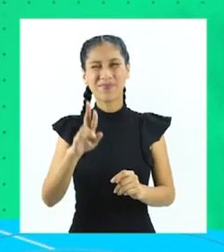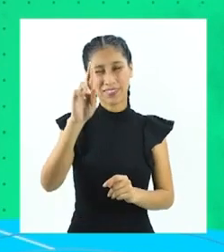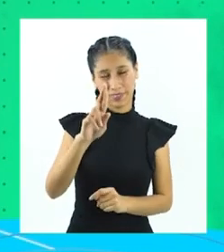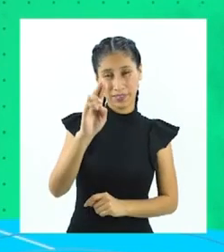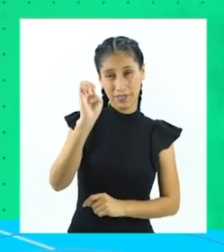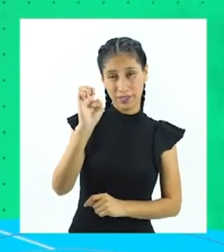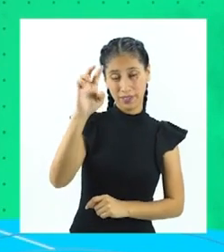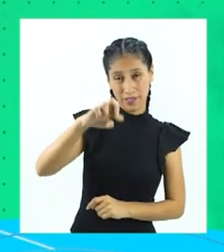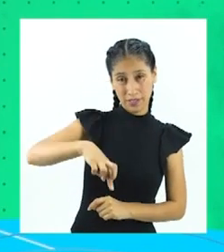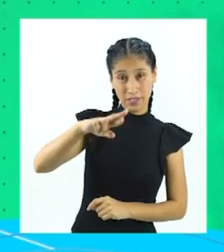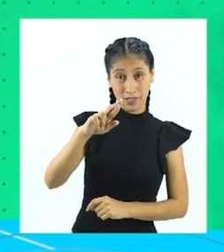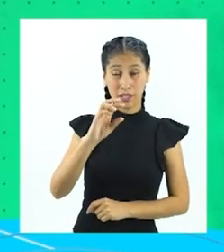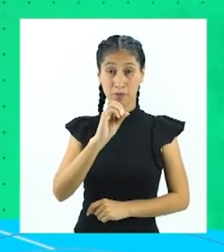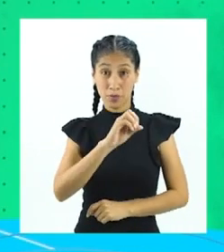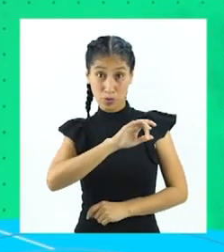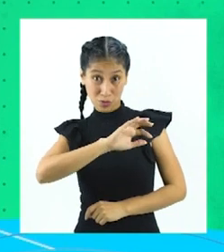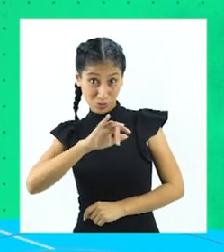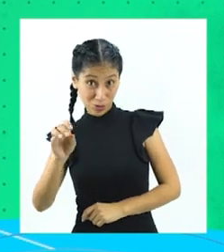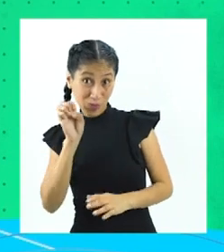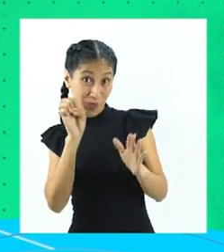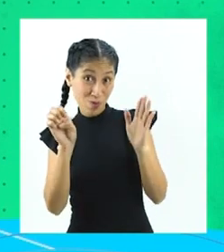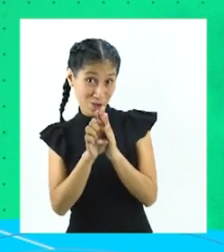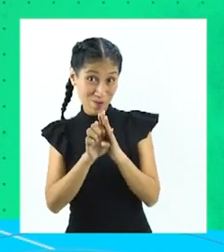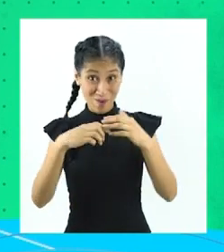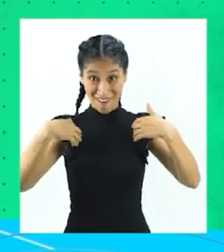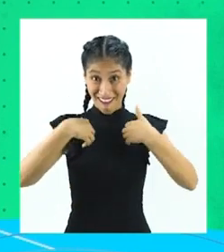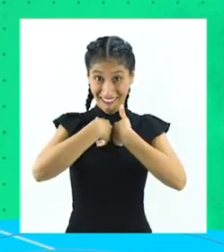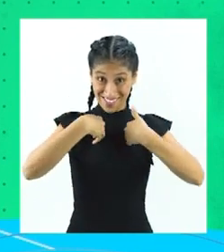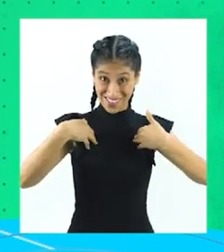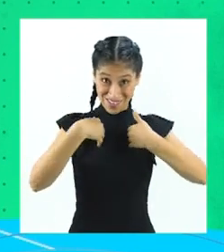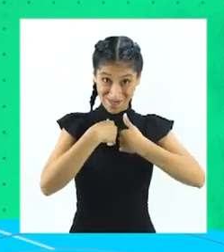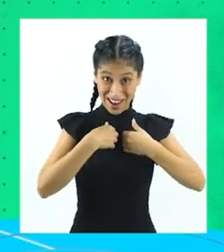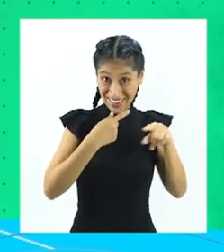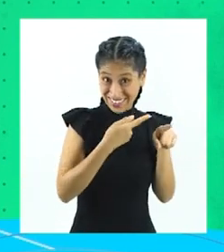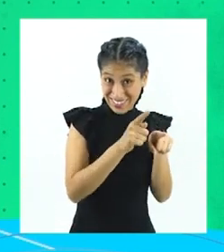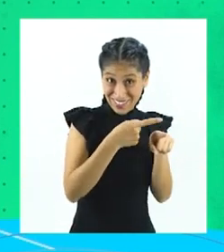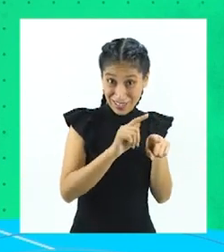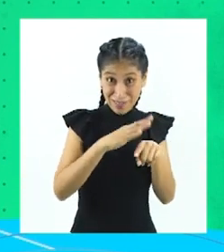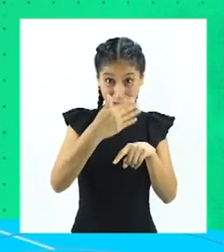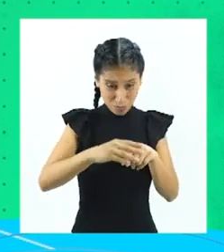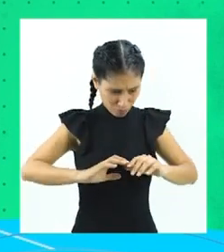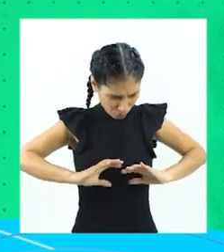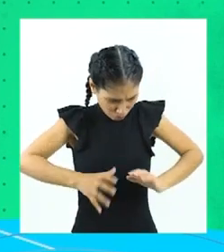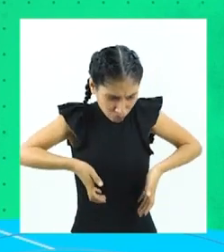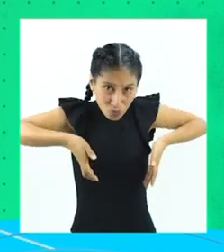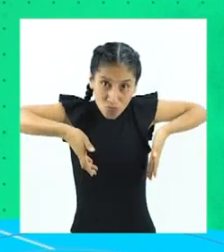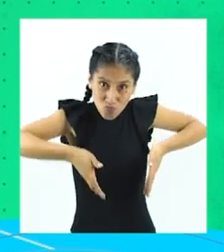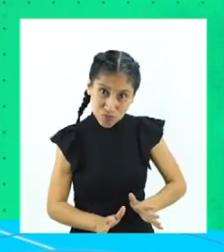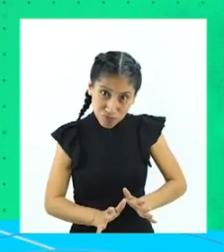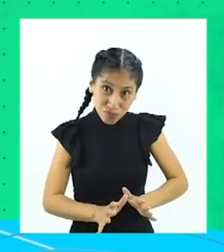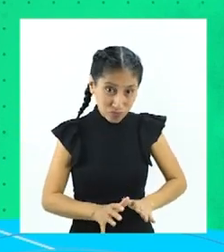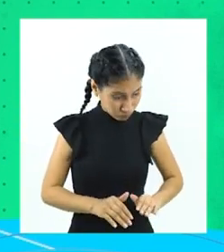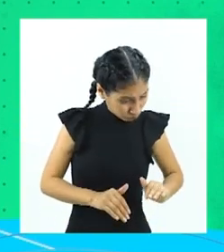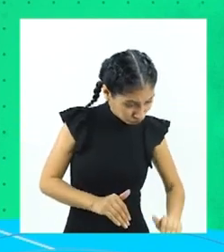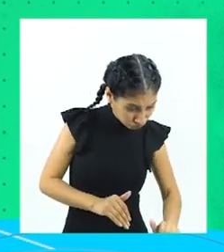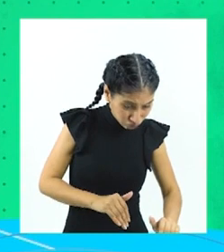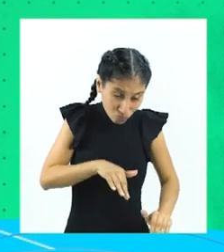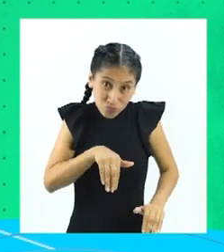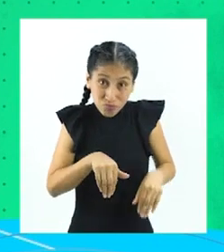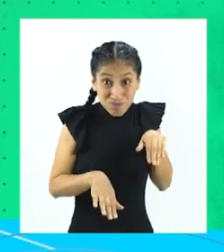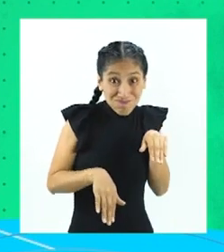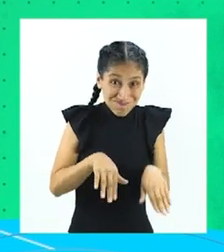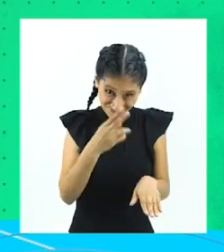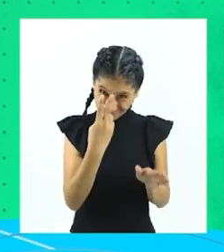finalidad es originar nuevos individuos de la misma especie con las características de sus progenitores. Puede ser